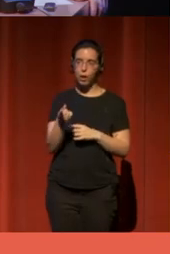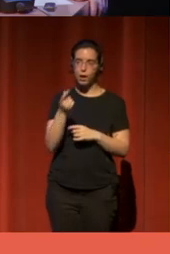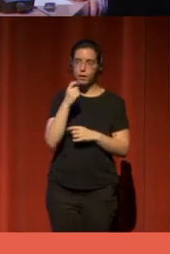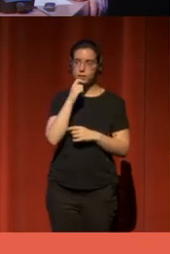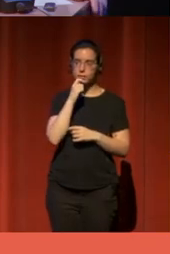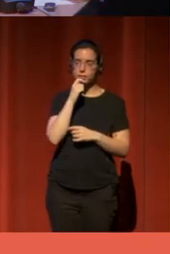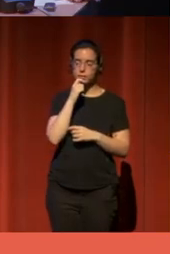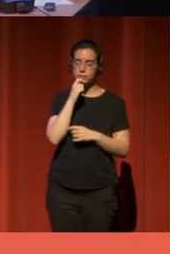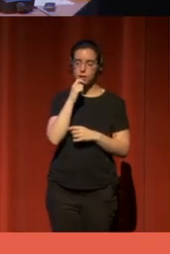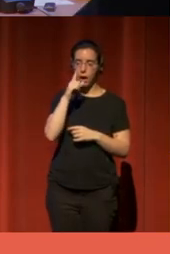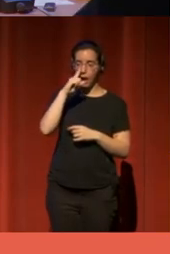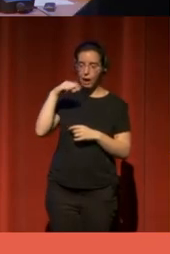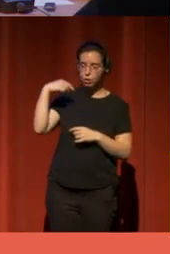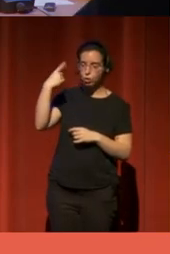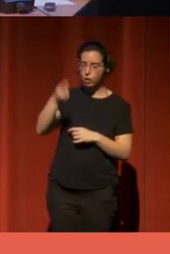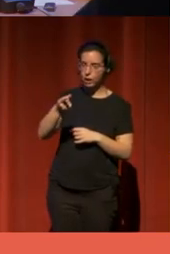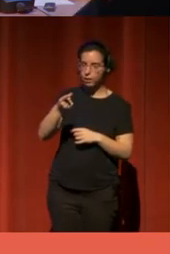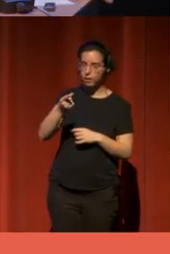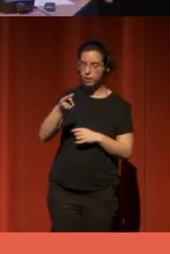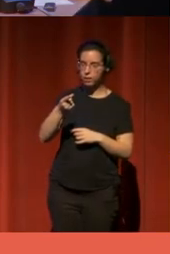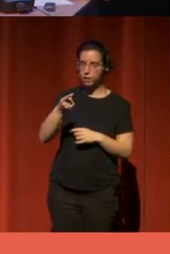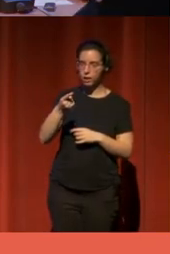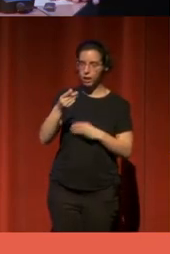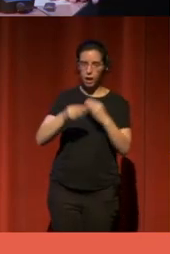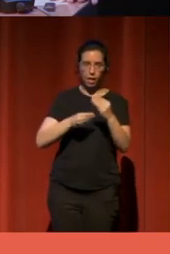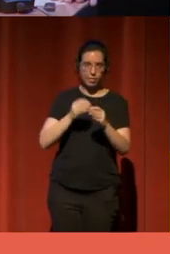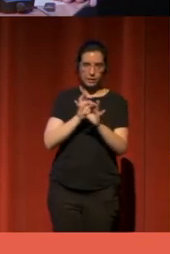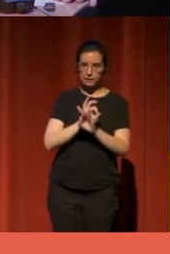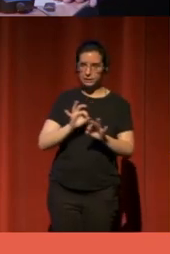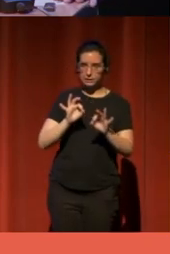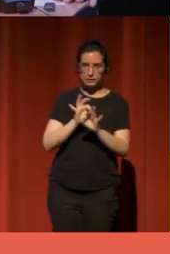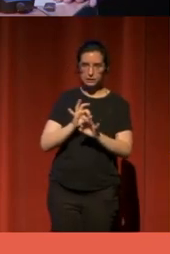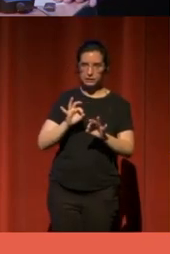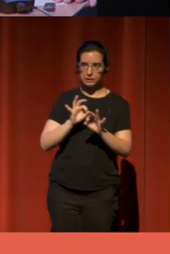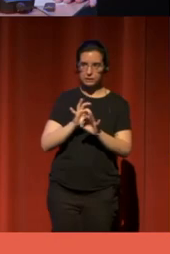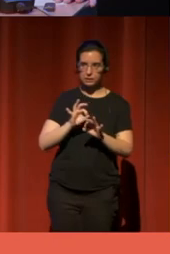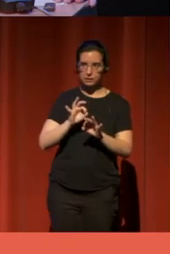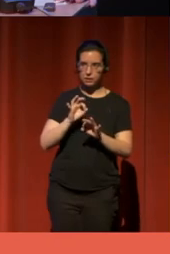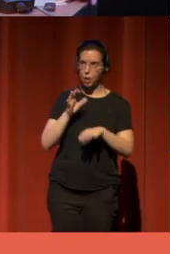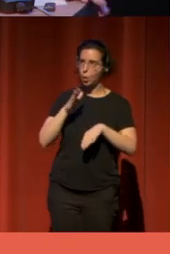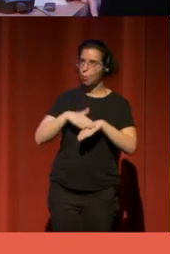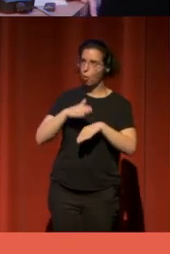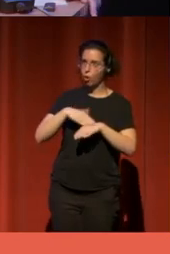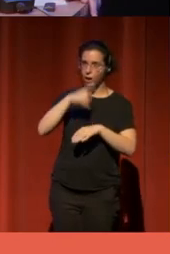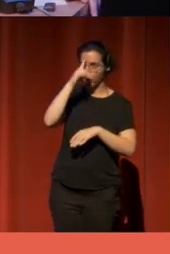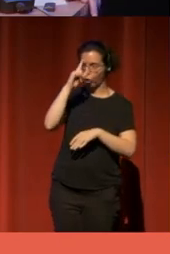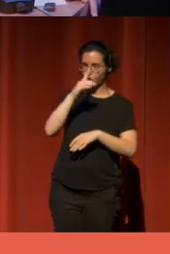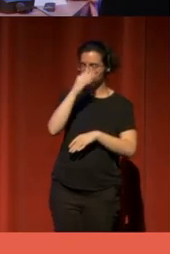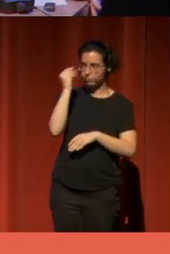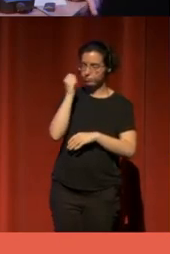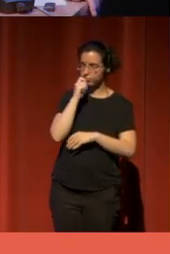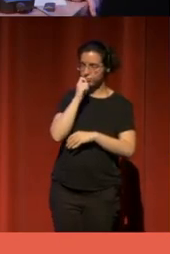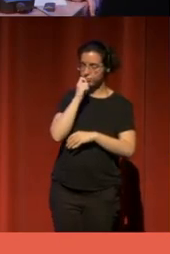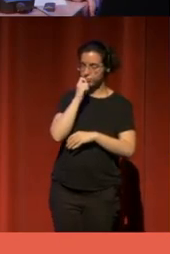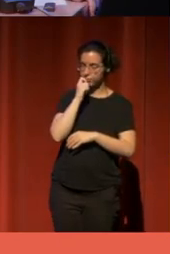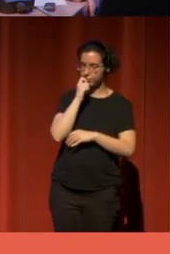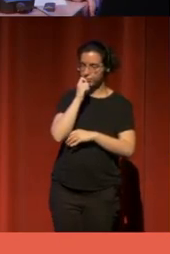Después... Al año siguiente no hicimos ninguna. Ahora mismo no sé por qué, pero bueno, luego